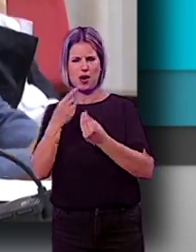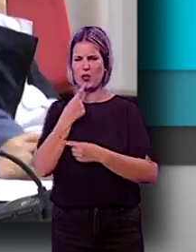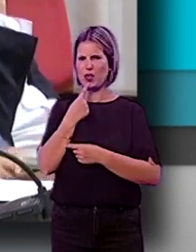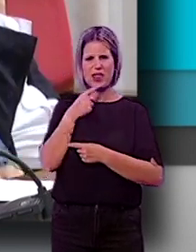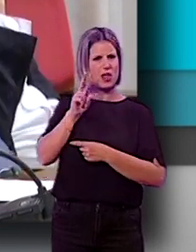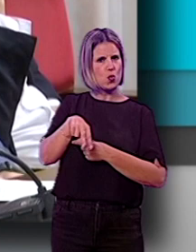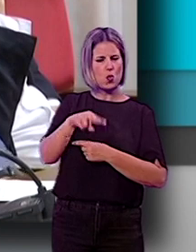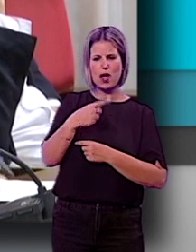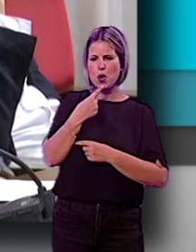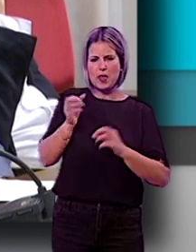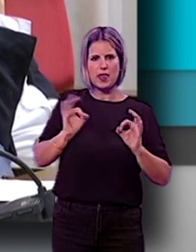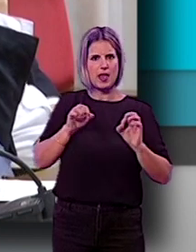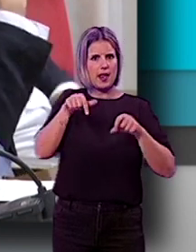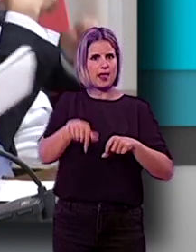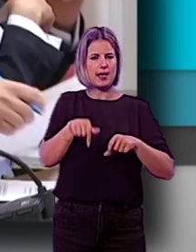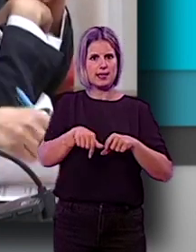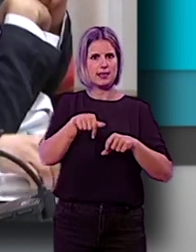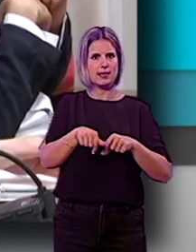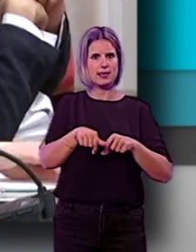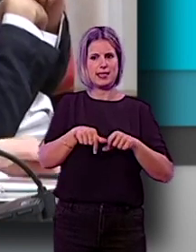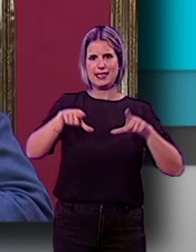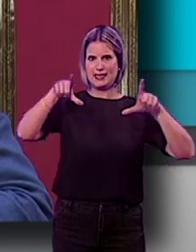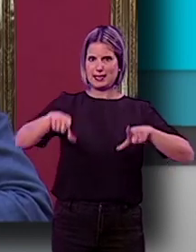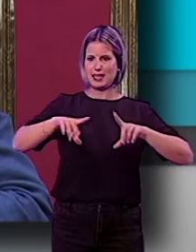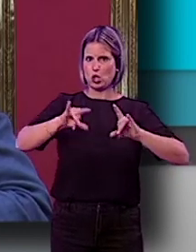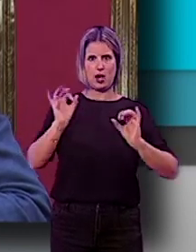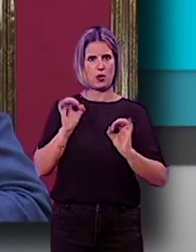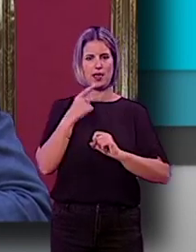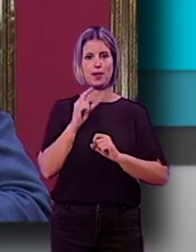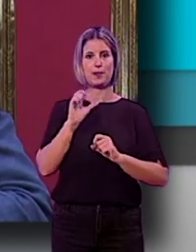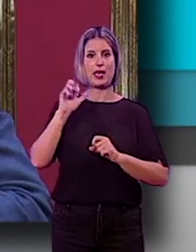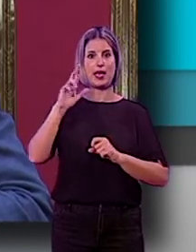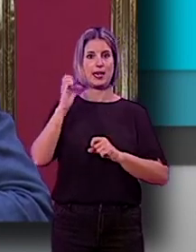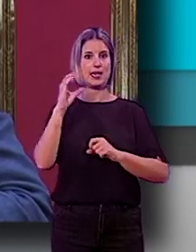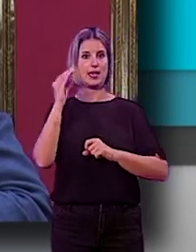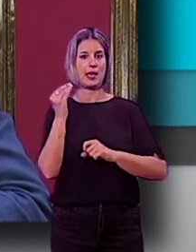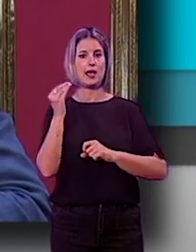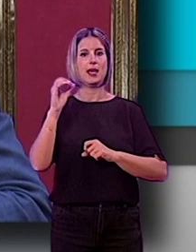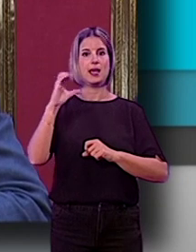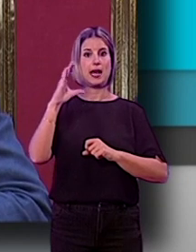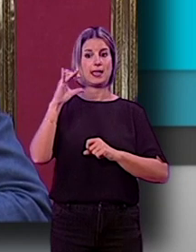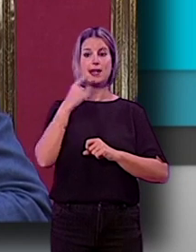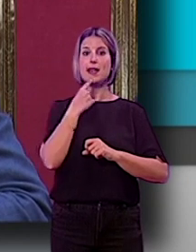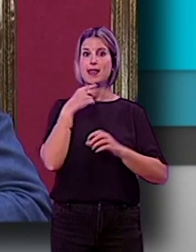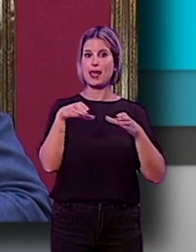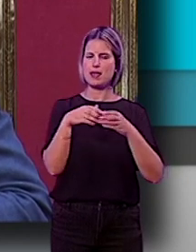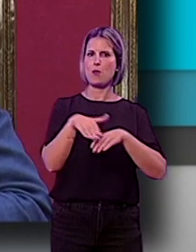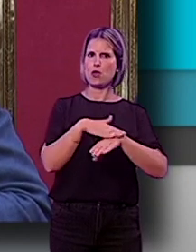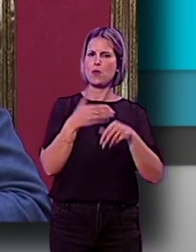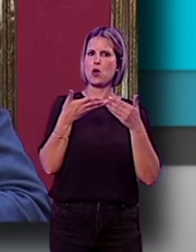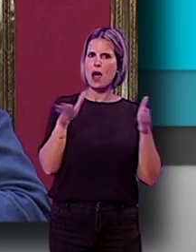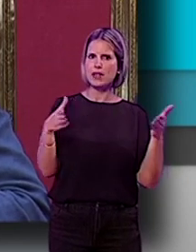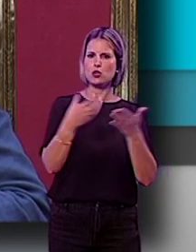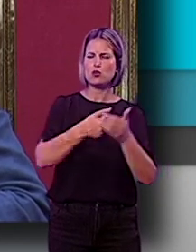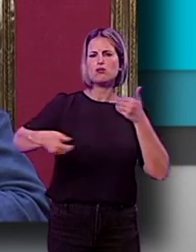de este solar. Enrique Catalina ha señalado que el equipo de gobierno está abierto a